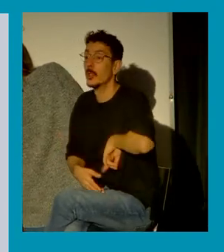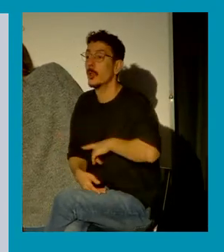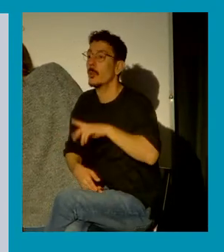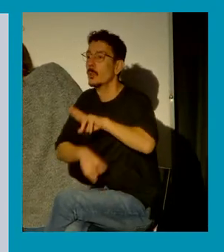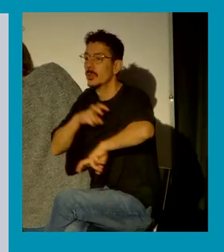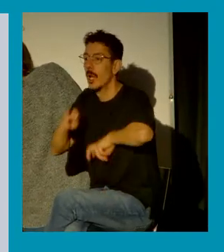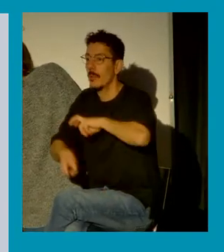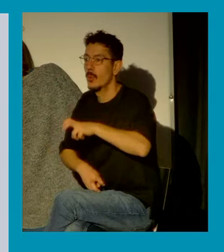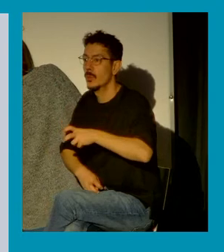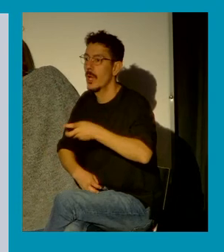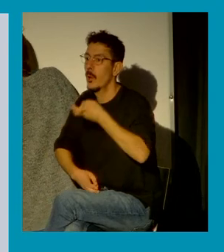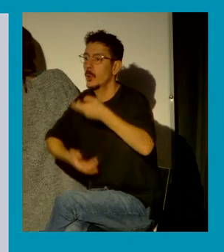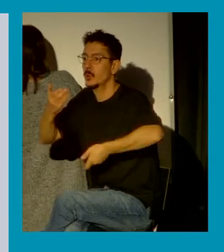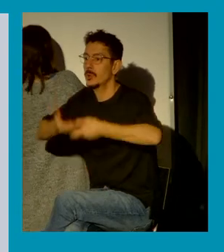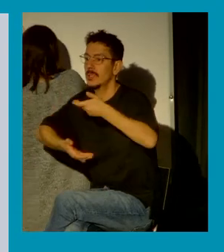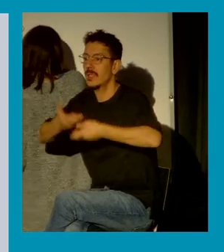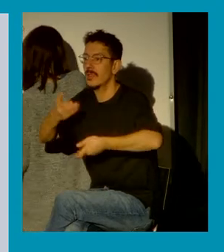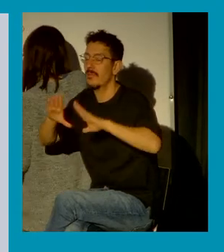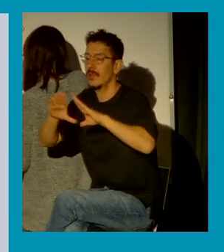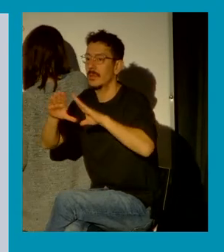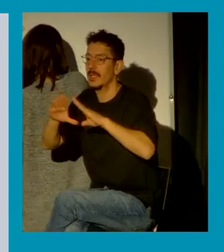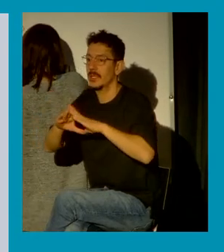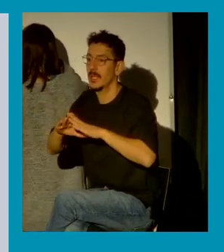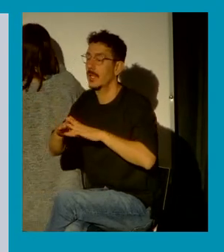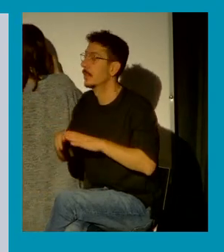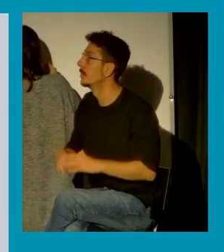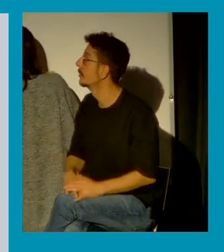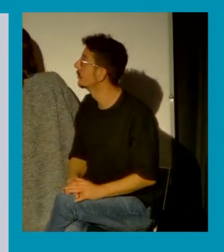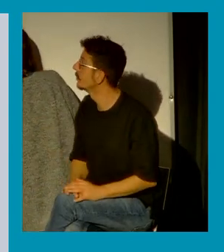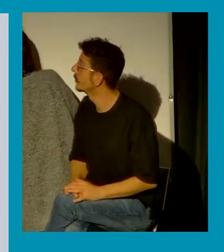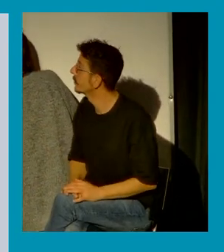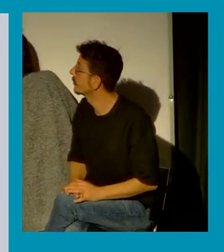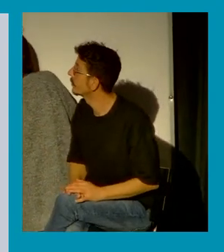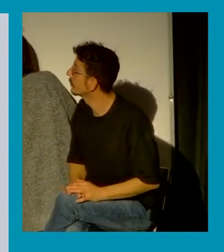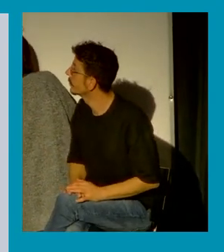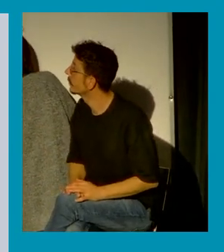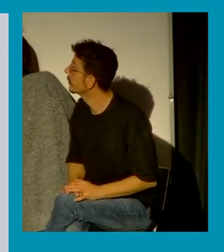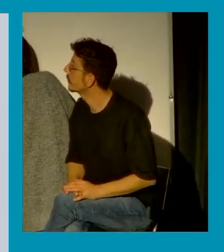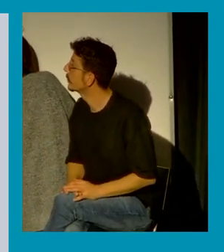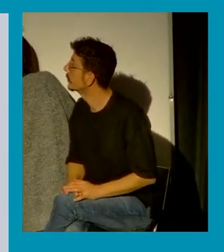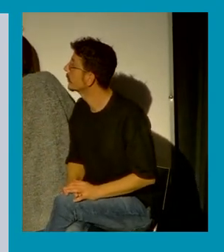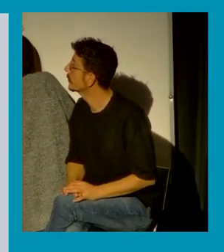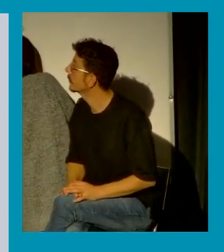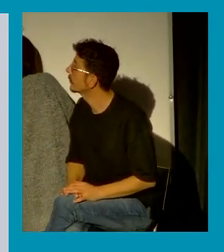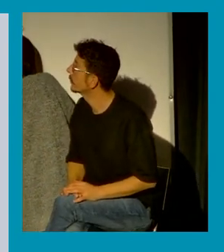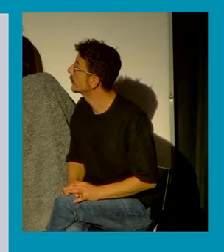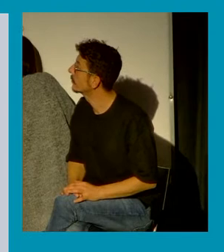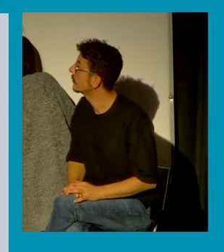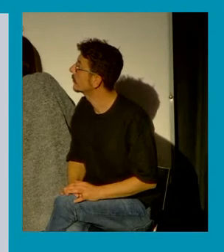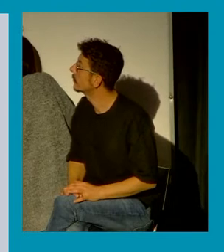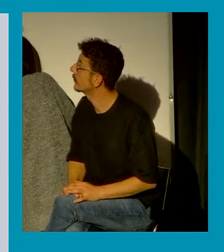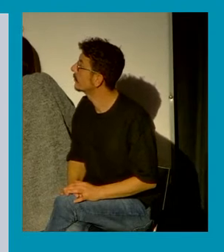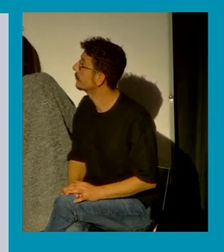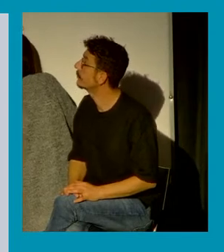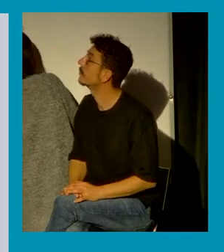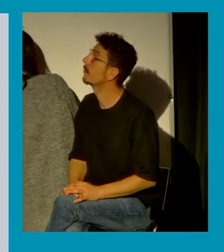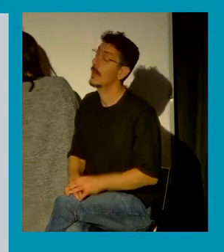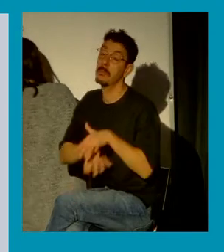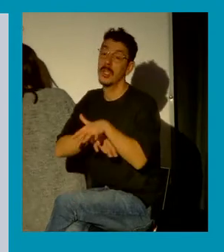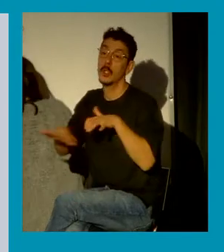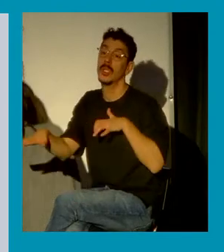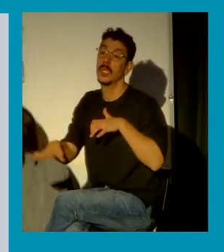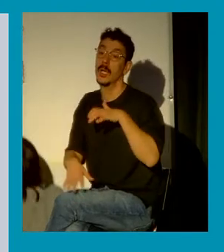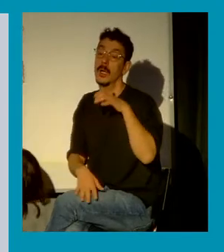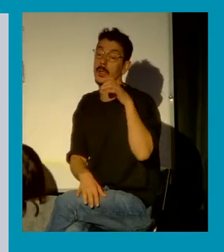en el caso del 60% eran hombres un 40% eran mujeres y aquí tenemos que el hecho de que la ponente la jueza sea una mujer